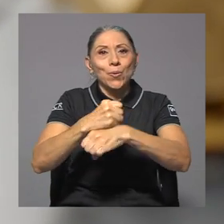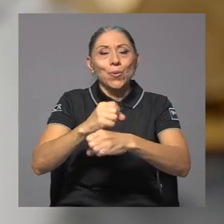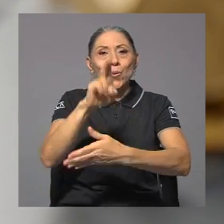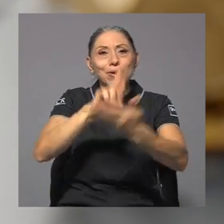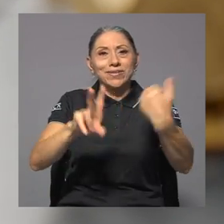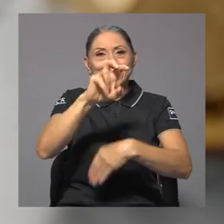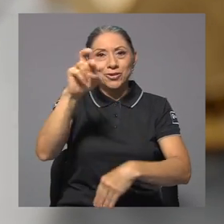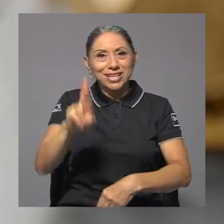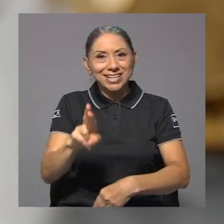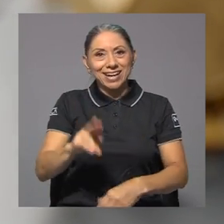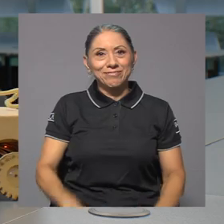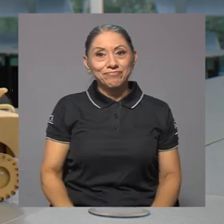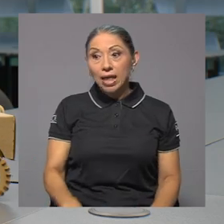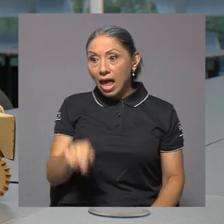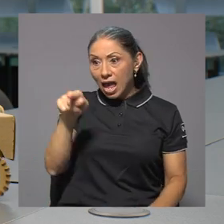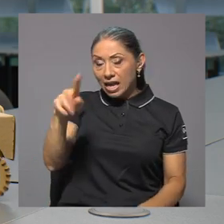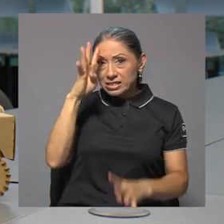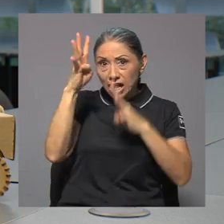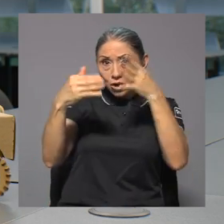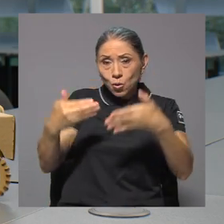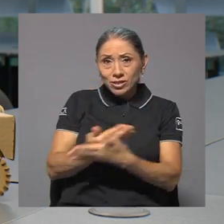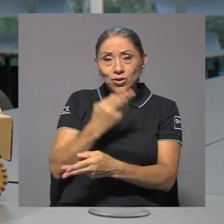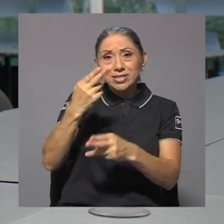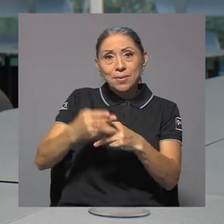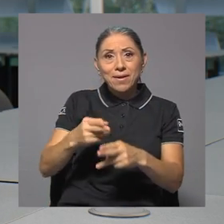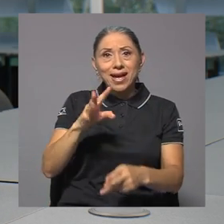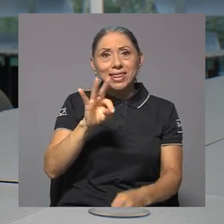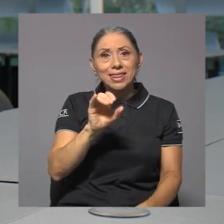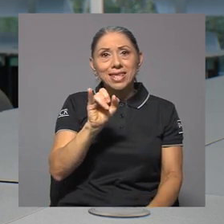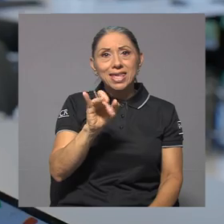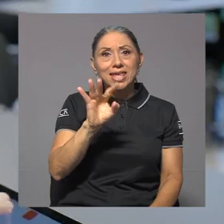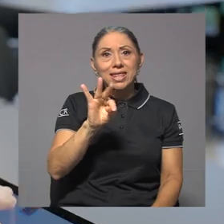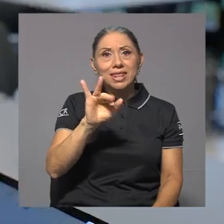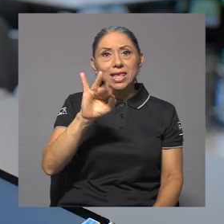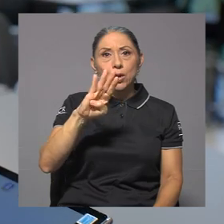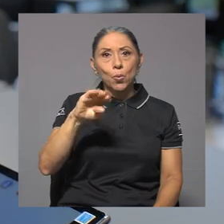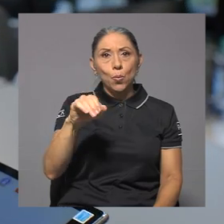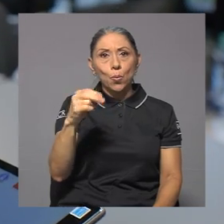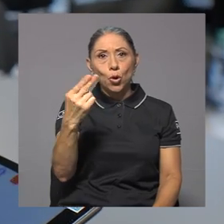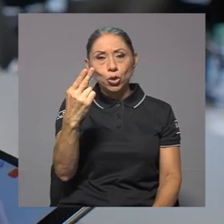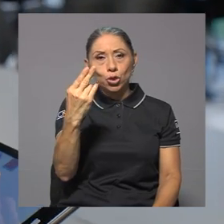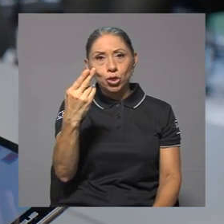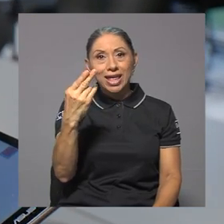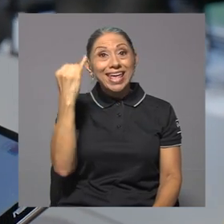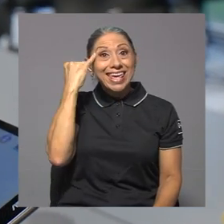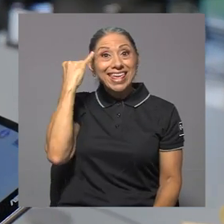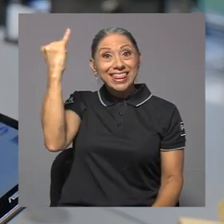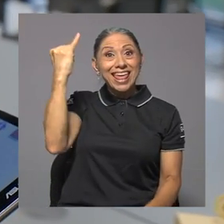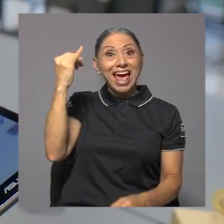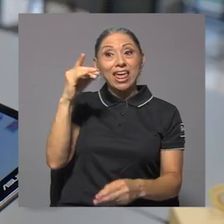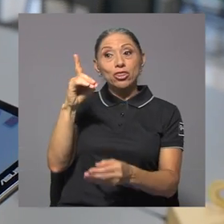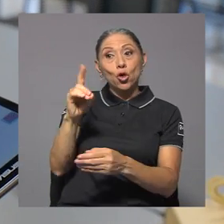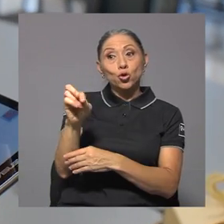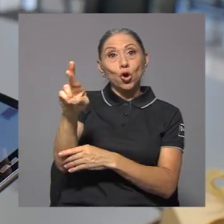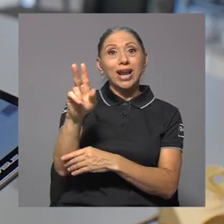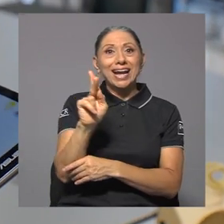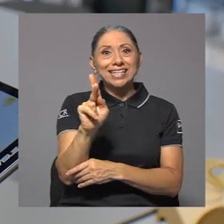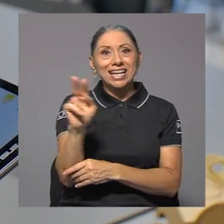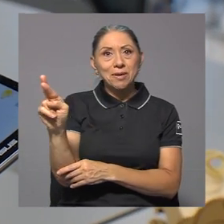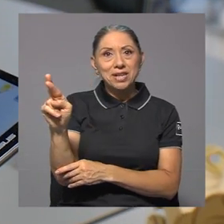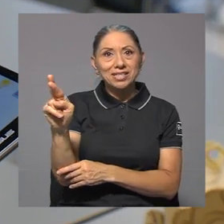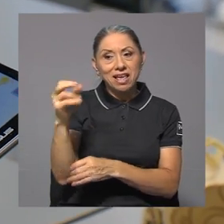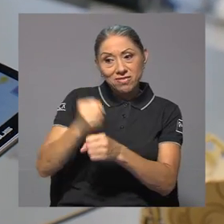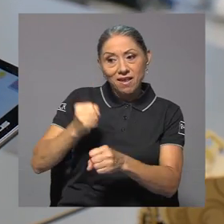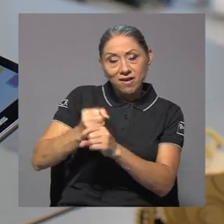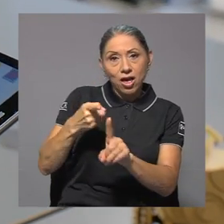Universidad de Costa Rica. Esta innovación, llamada TitiBot, fue idea de la doctora Crisia Ramírez, quien ha trabajado en este proyecto